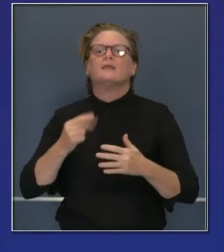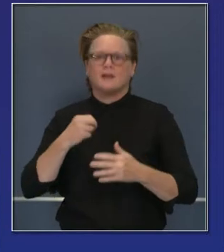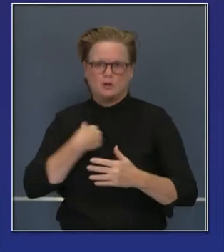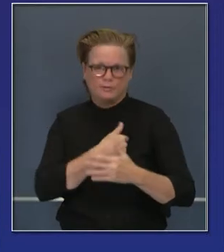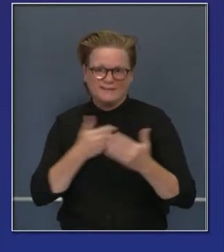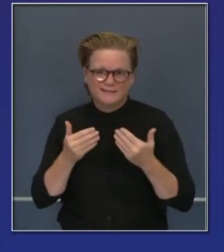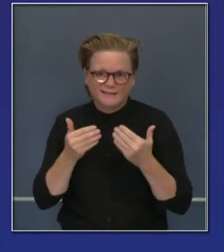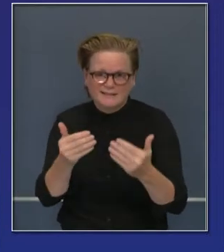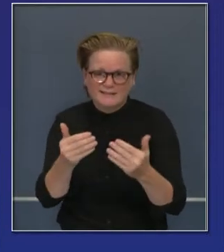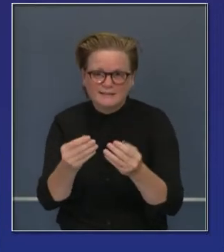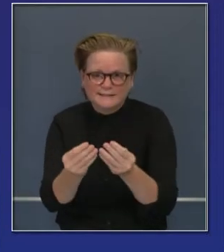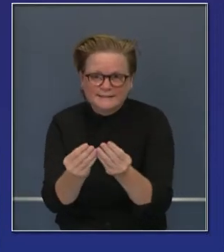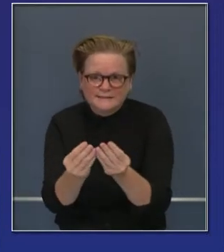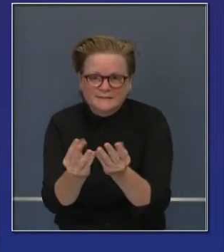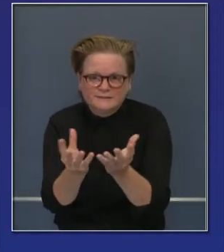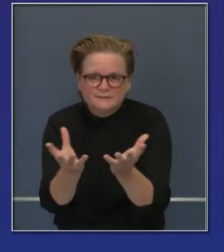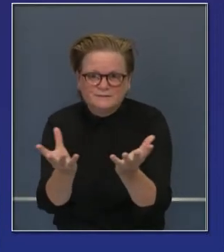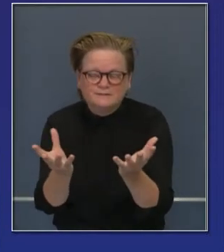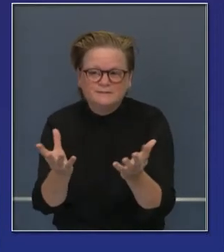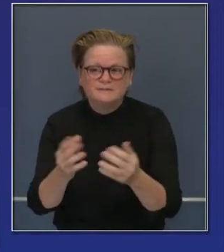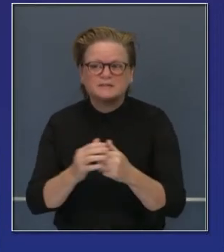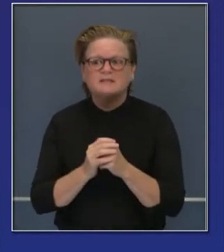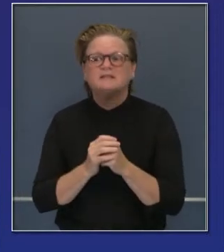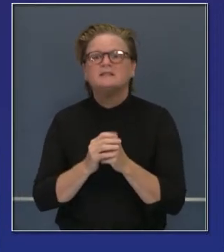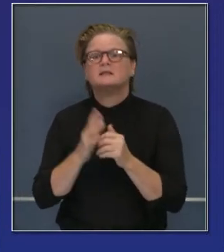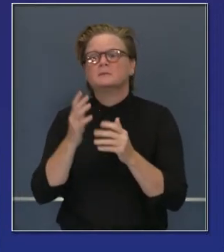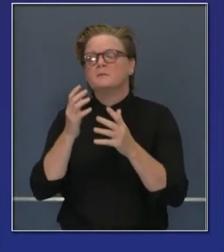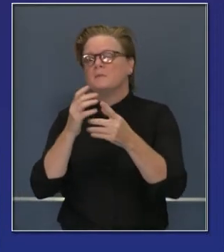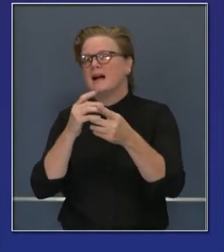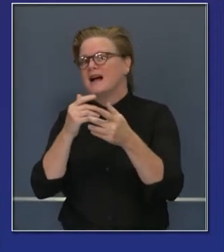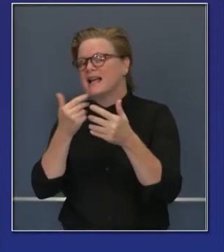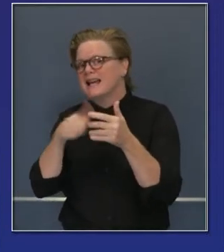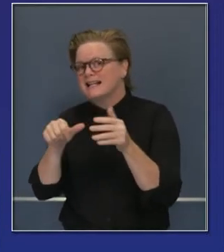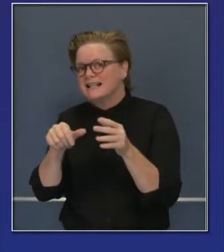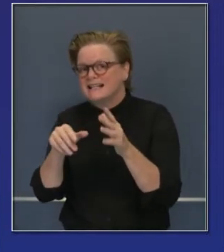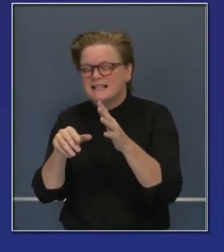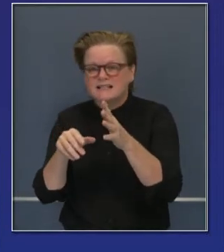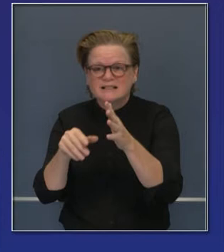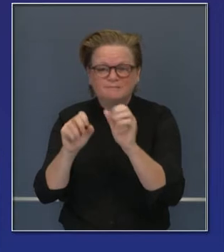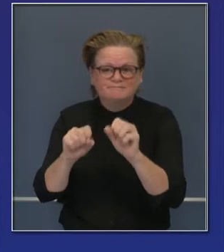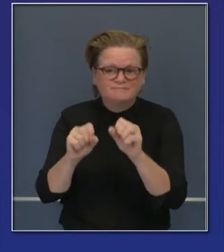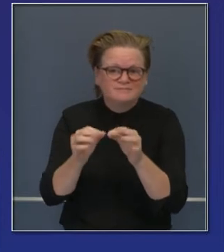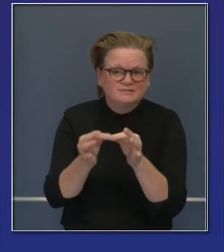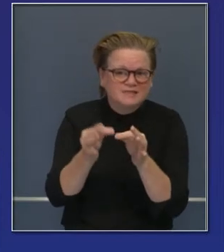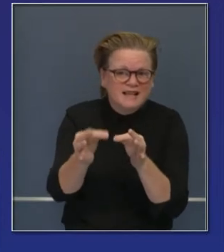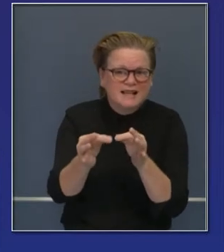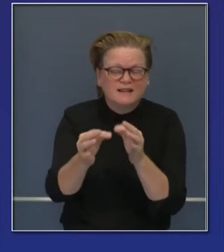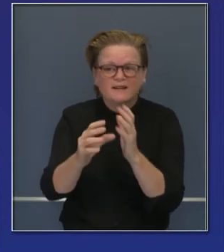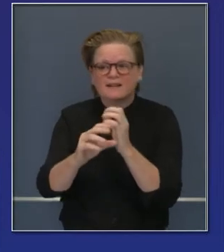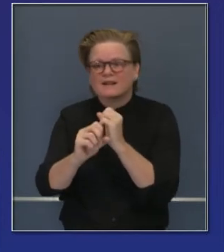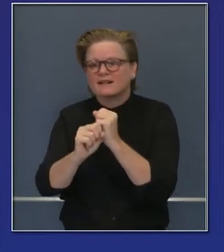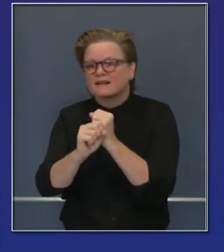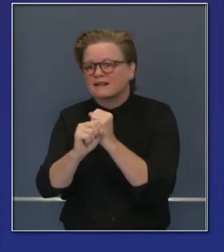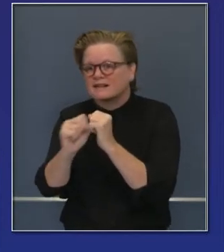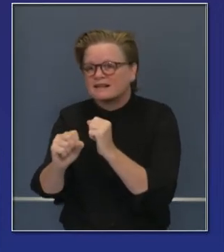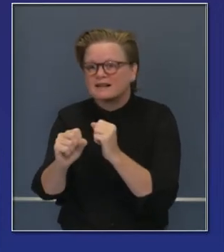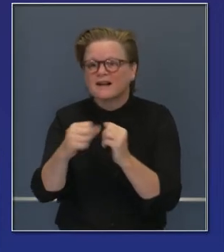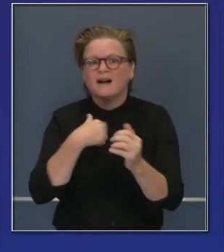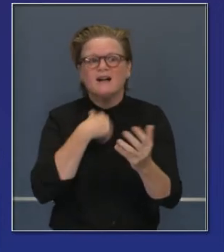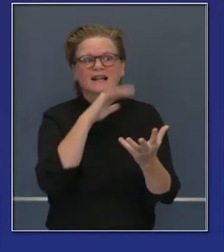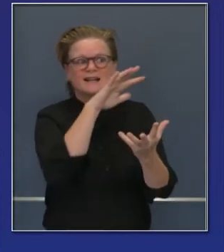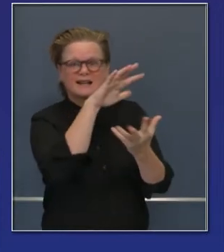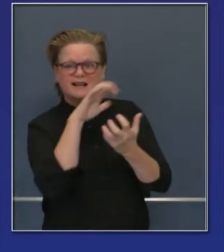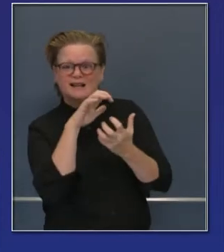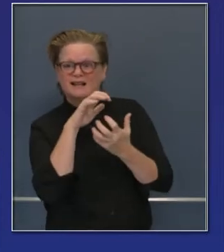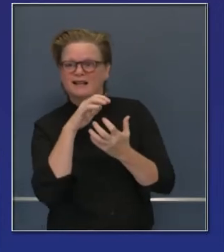este grupo de revisión vaya a causar demoras del acceso y distribución de la vacuna. Se trata de aumentar